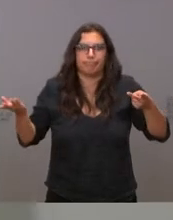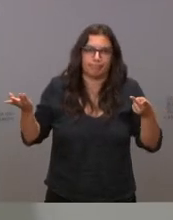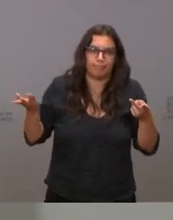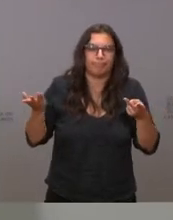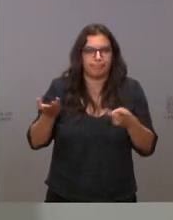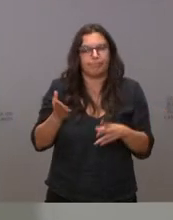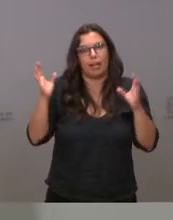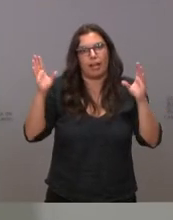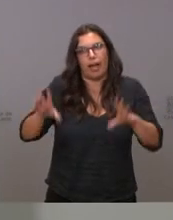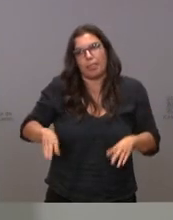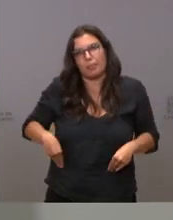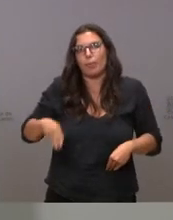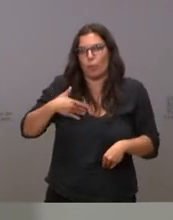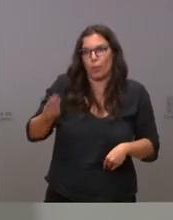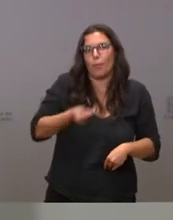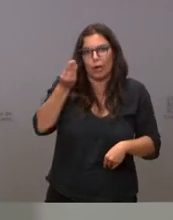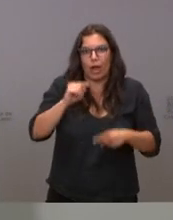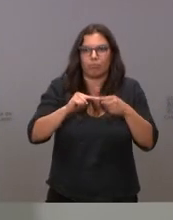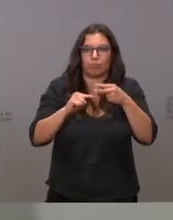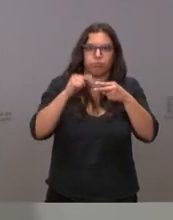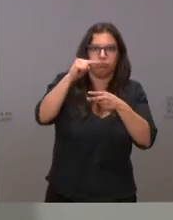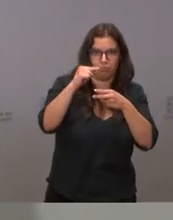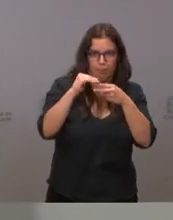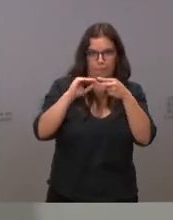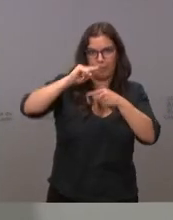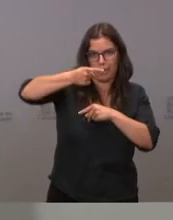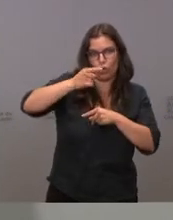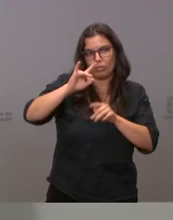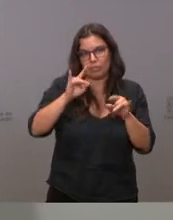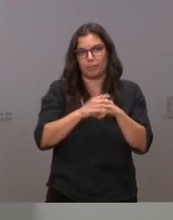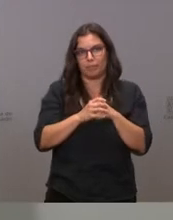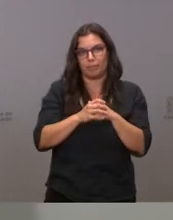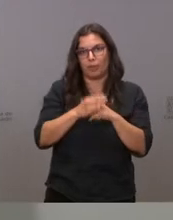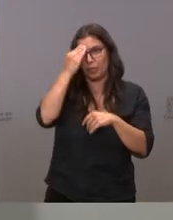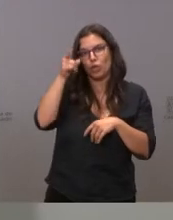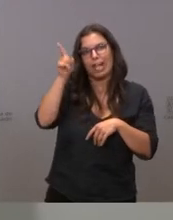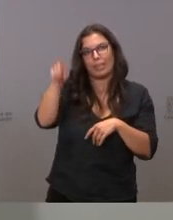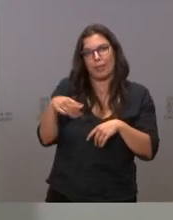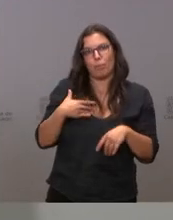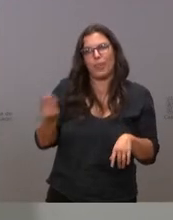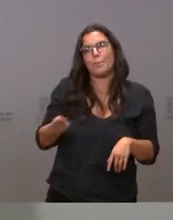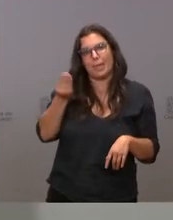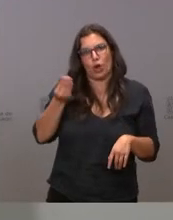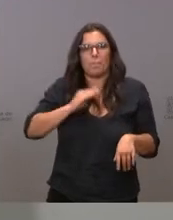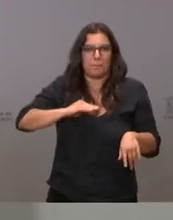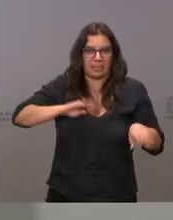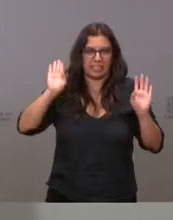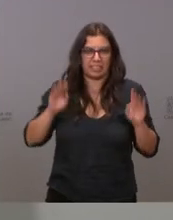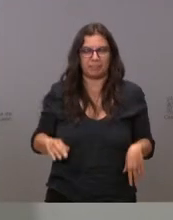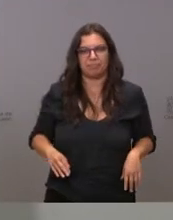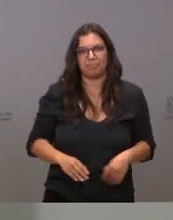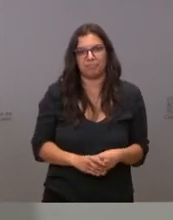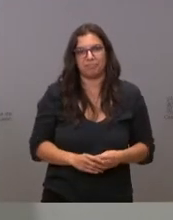queda un poco de margen de mejora. Yo creo que a él también le queda un poquito de margen de mejora.